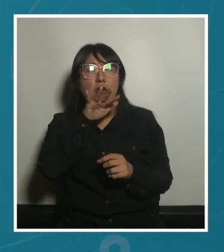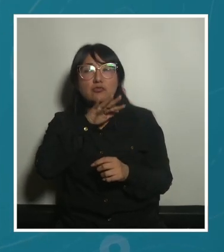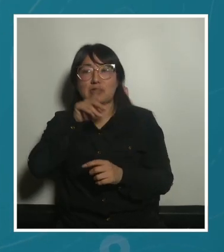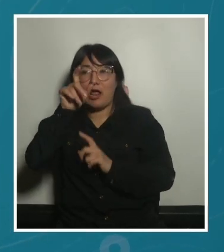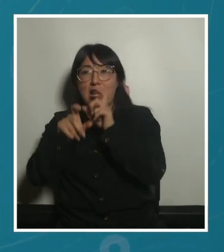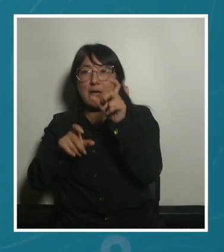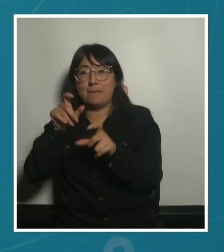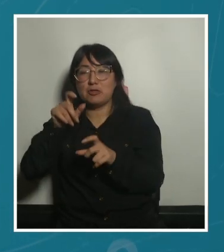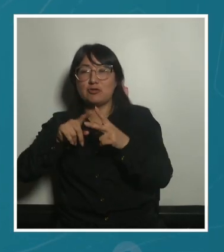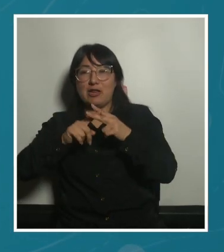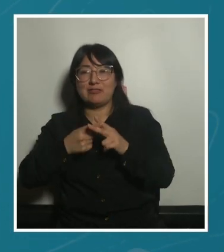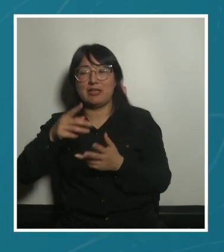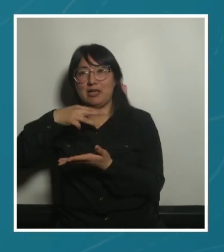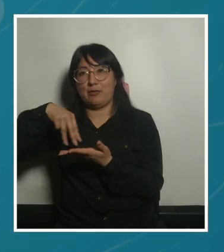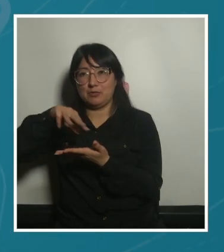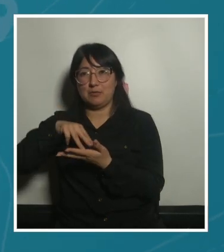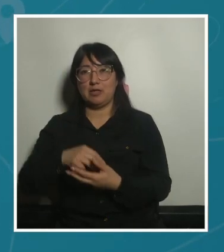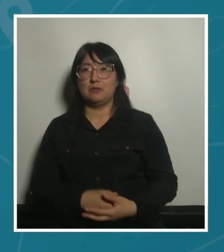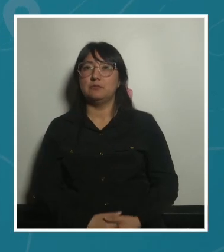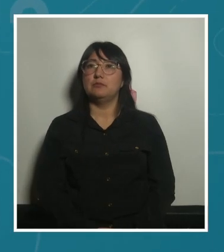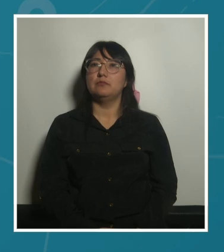técnico de los municipios